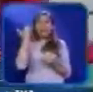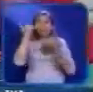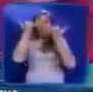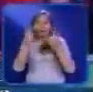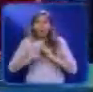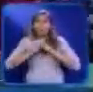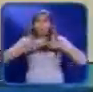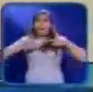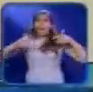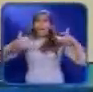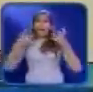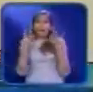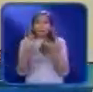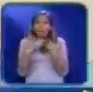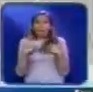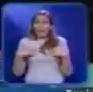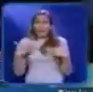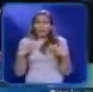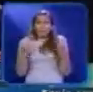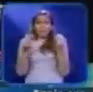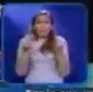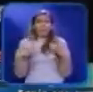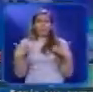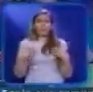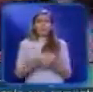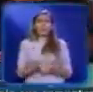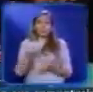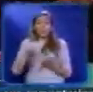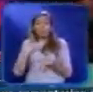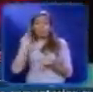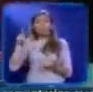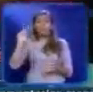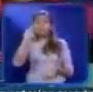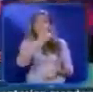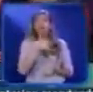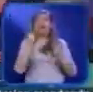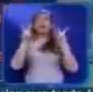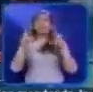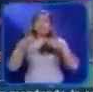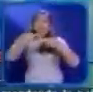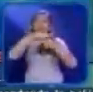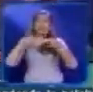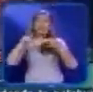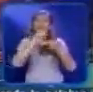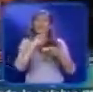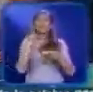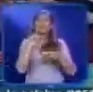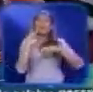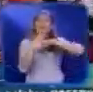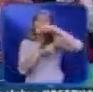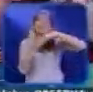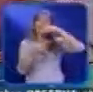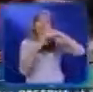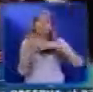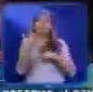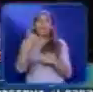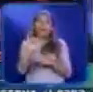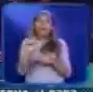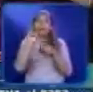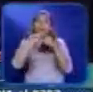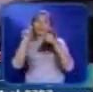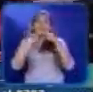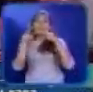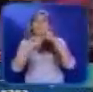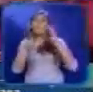estuvo en el hotel y wow, súper contentos de verdad En este tour el dúo presenta su nuevo disco La Revolución que contiene temas como Quítame el dolor,